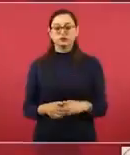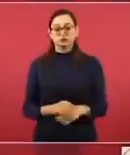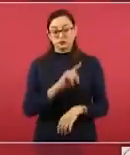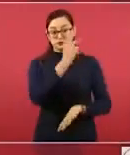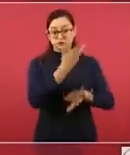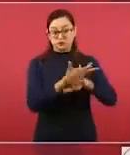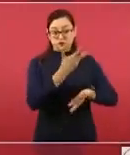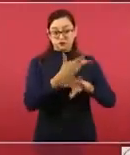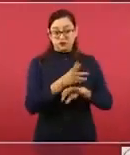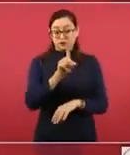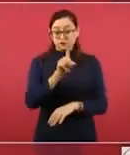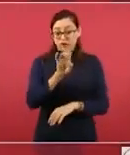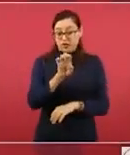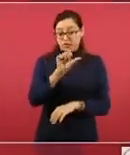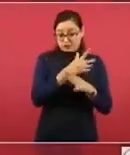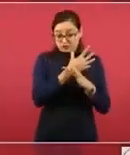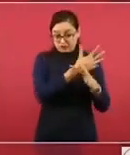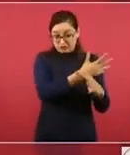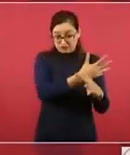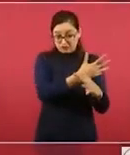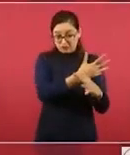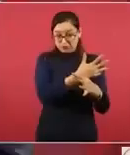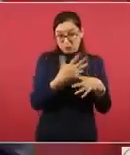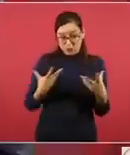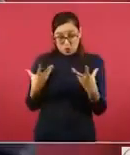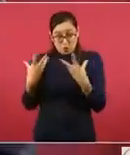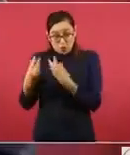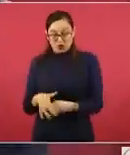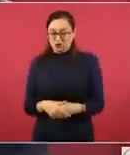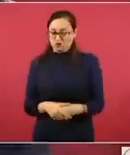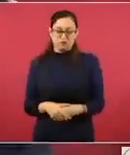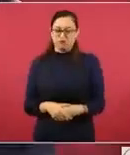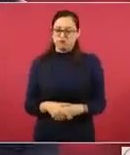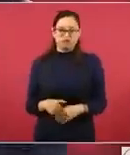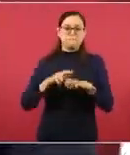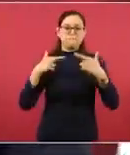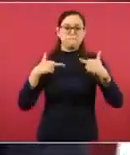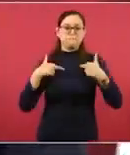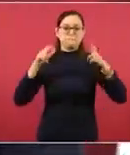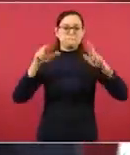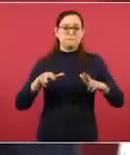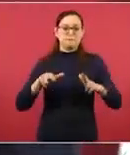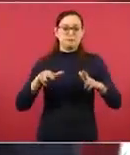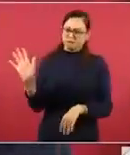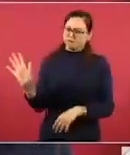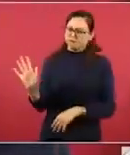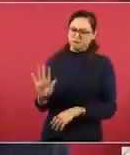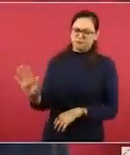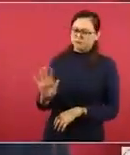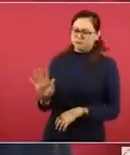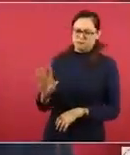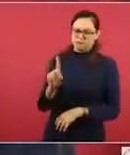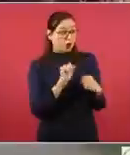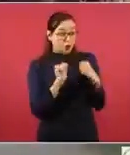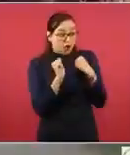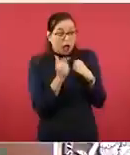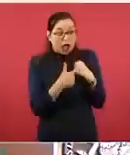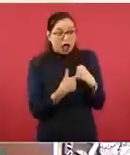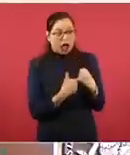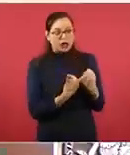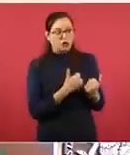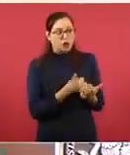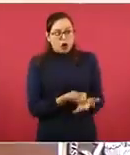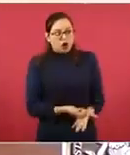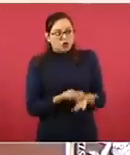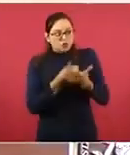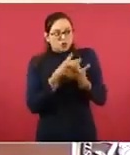DEA, como lo señaló el embajador de Estados Unidos, no tuvieron injerencia directa. Se